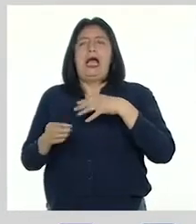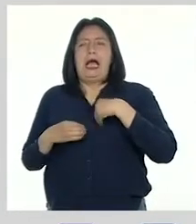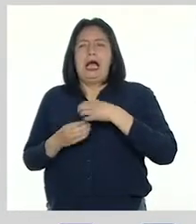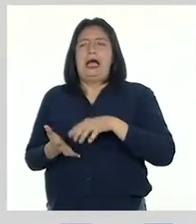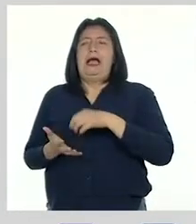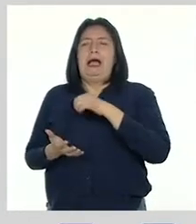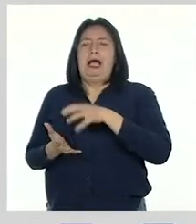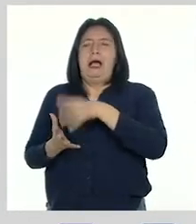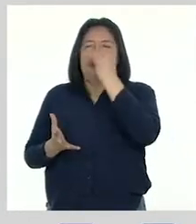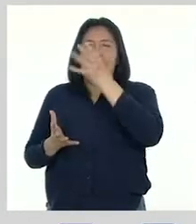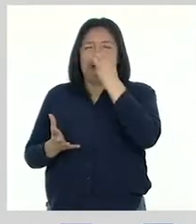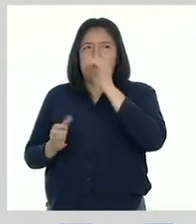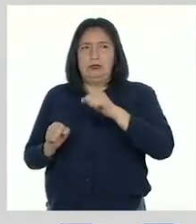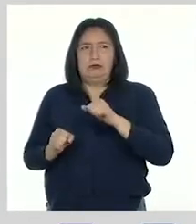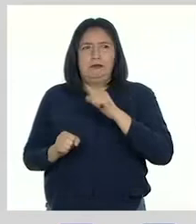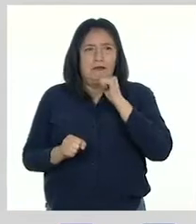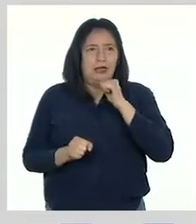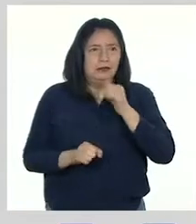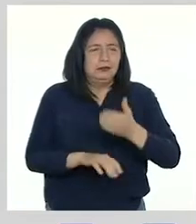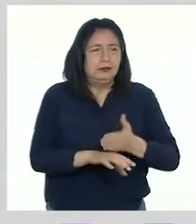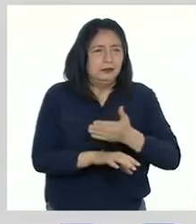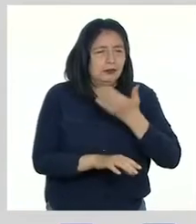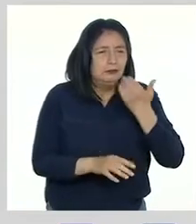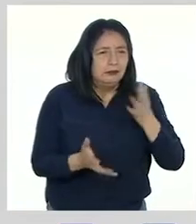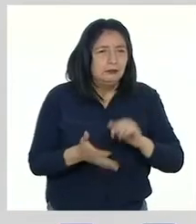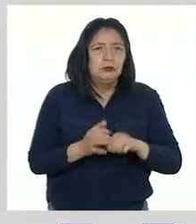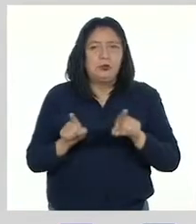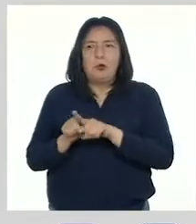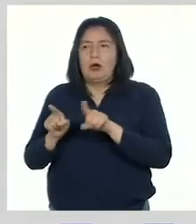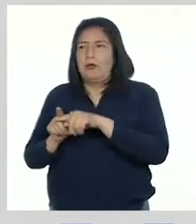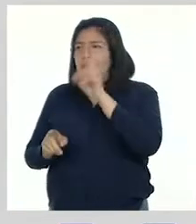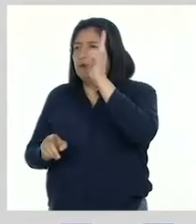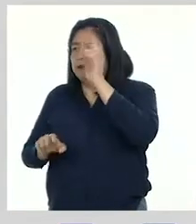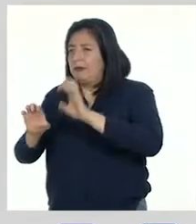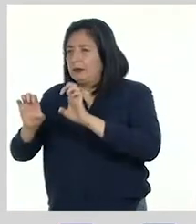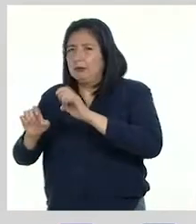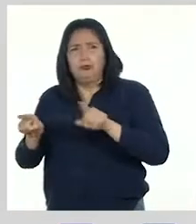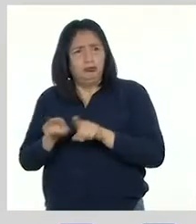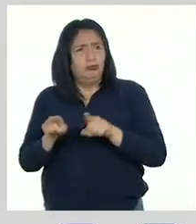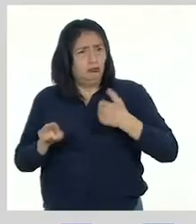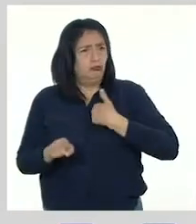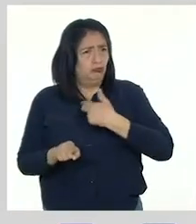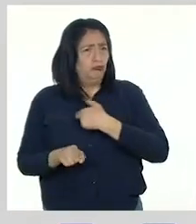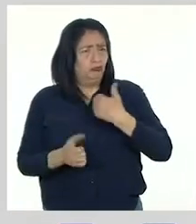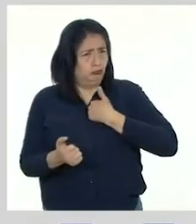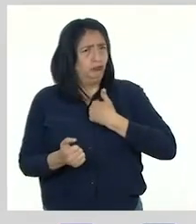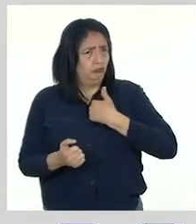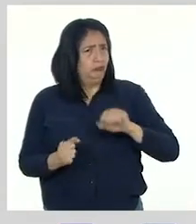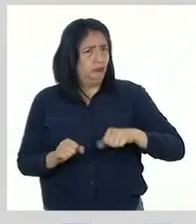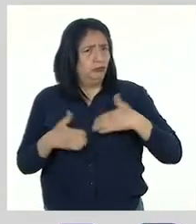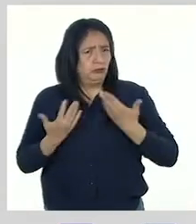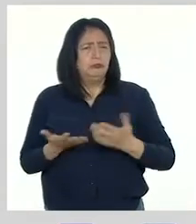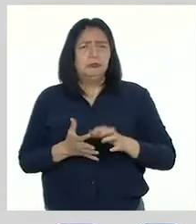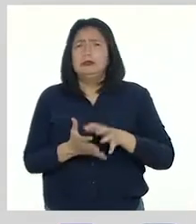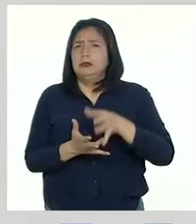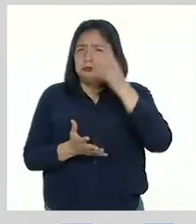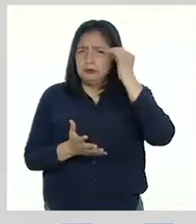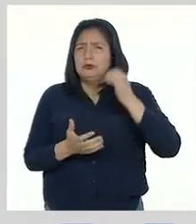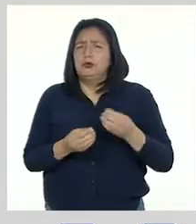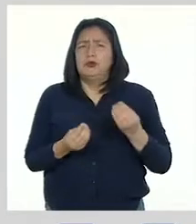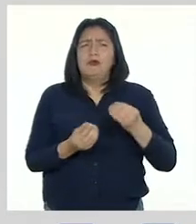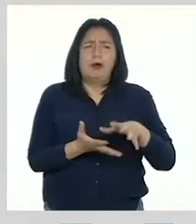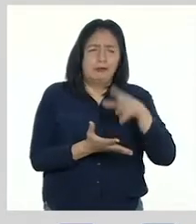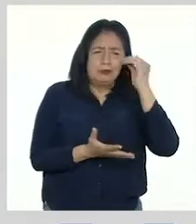que aún debemos mejorar. Así como los profesores nos evalúan, nosotros también podemos aprender a evaluar nuestros procesos de aprendizaje.